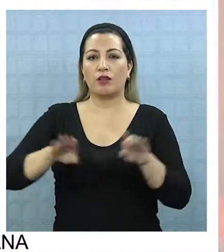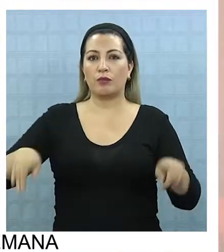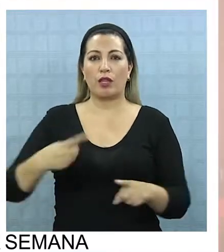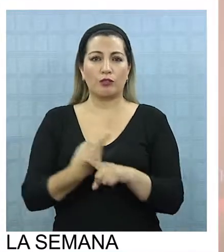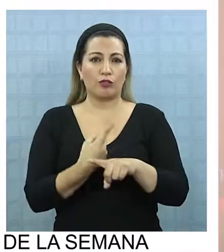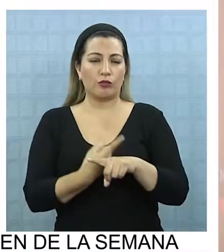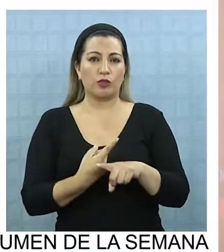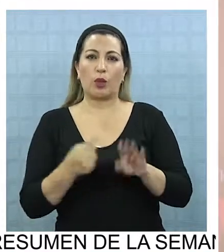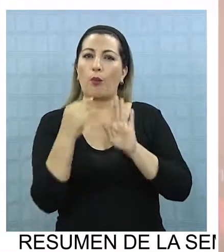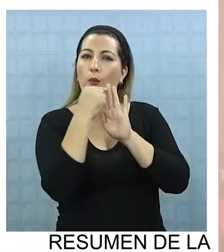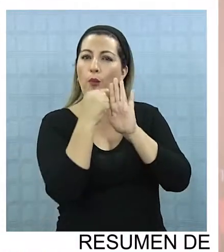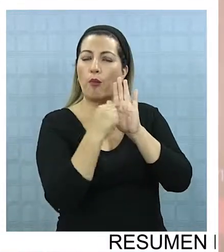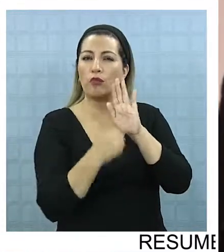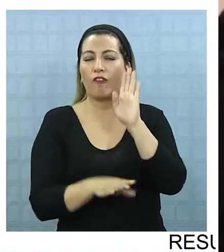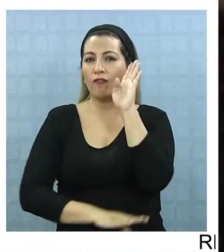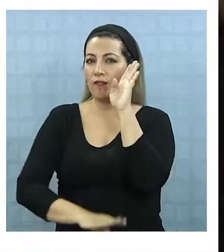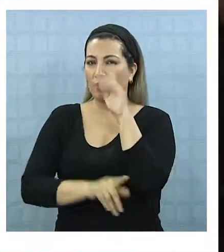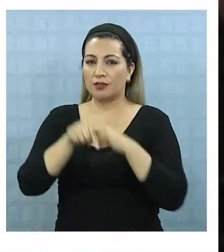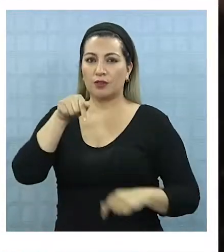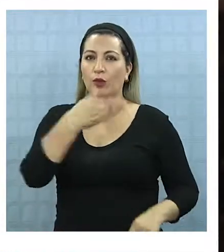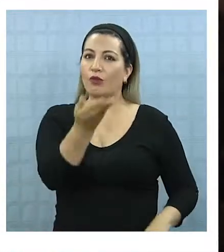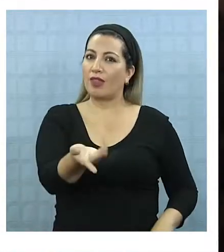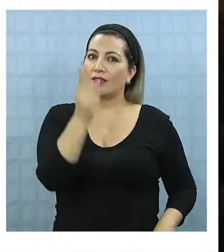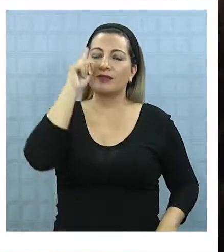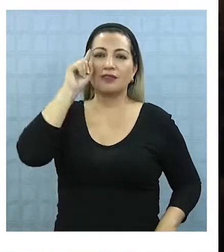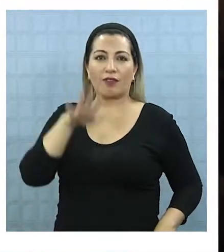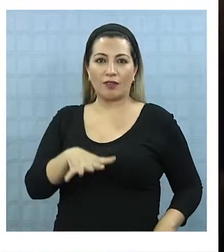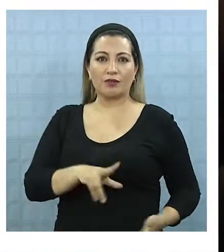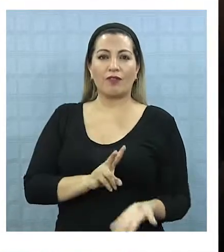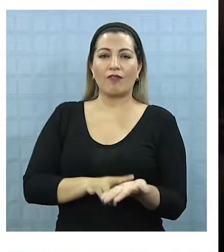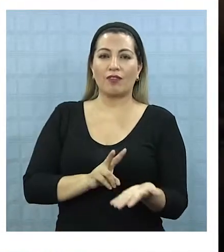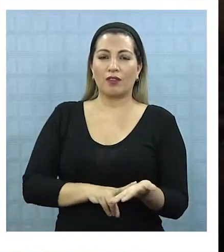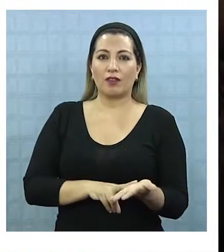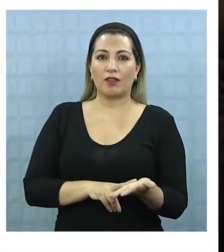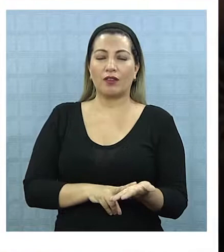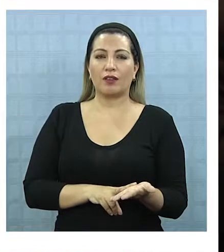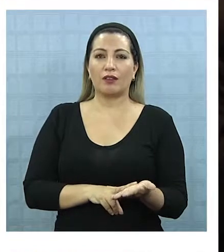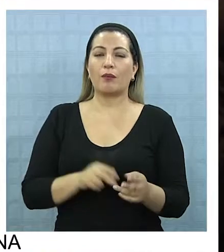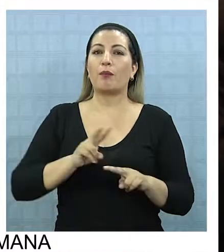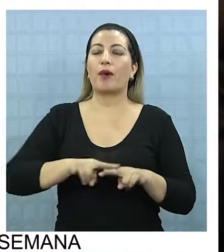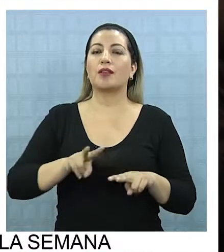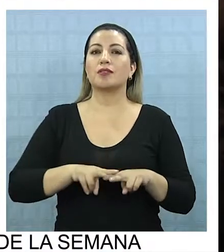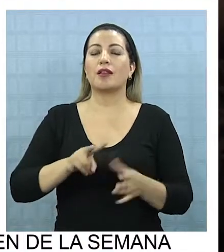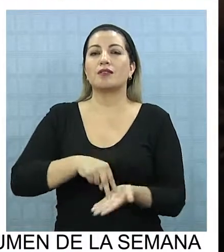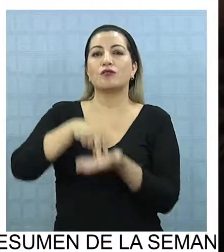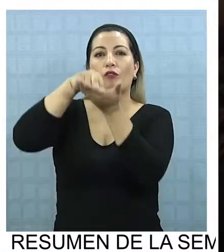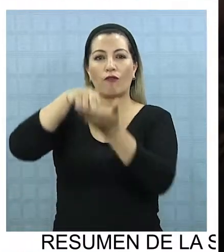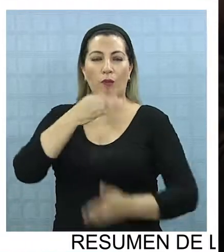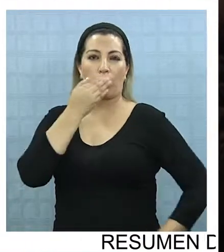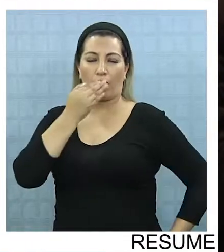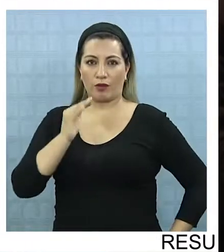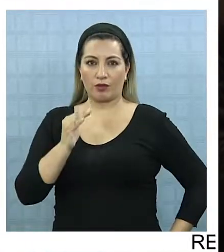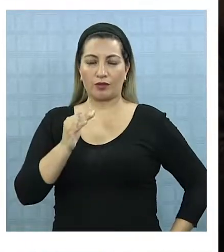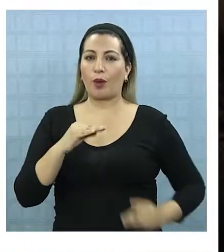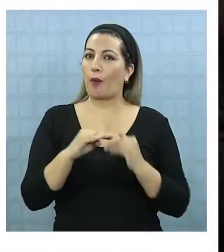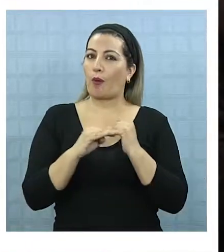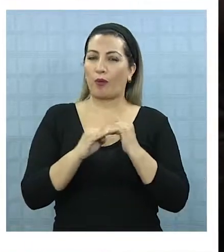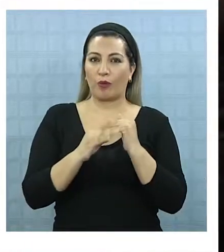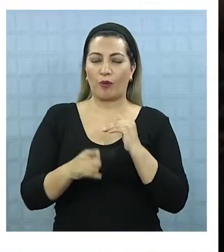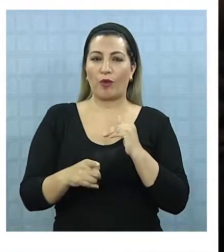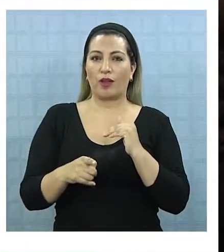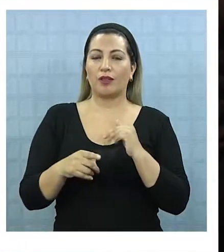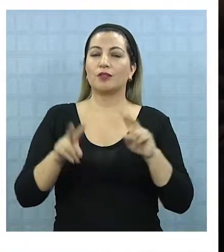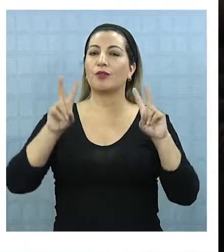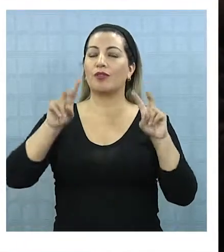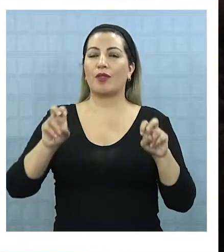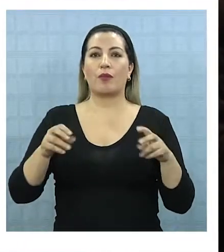estamos conversando los puntos básicos. Y usted sabe que en realidad el motivo es mejoramiento de Zona Franca, que igual que tiene